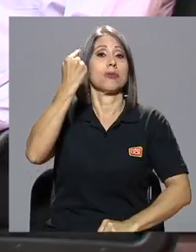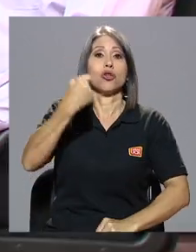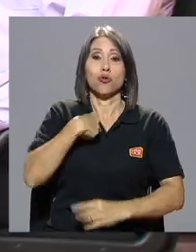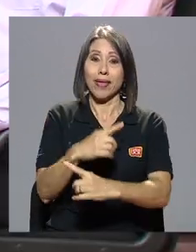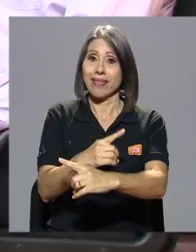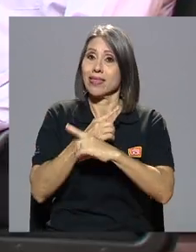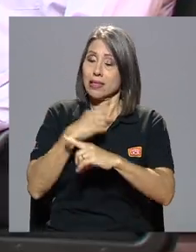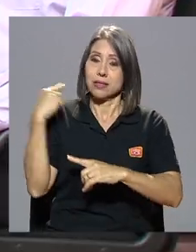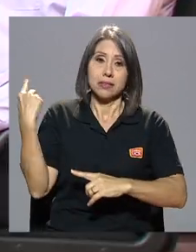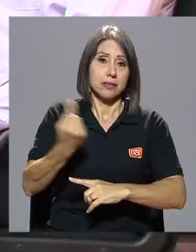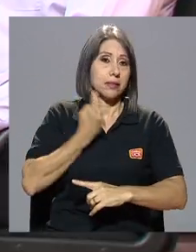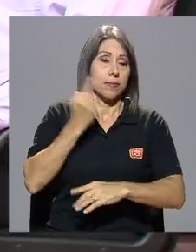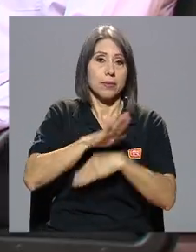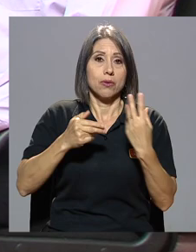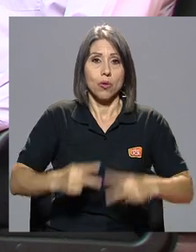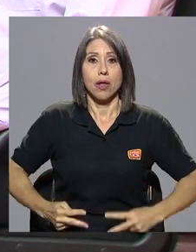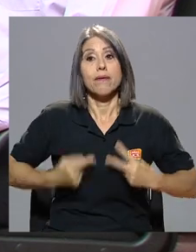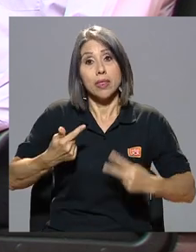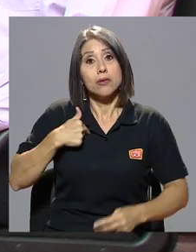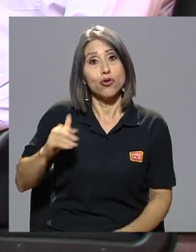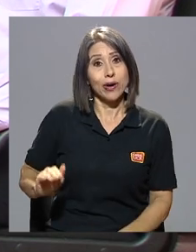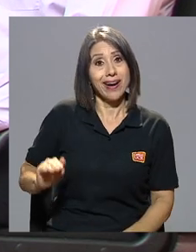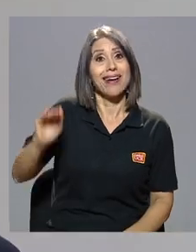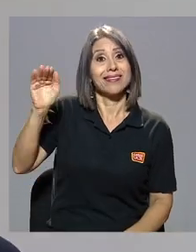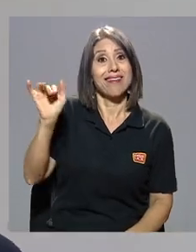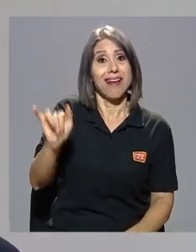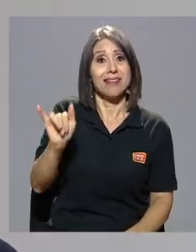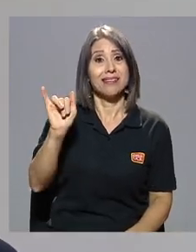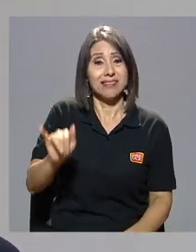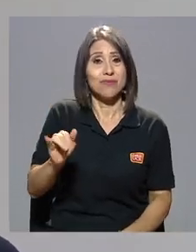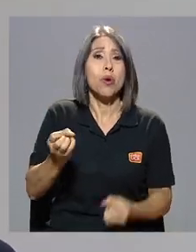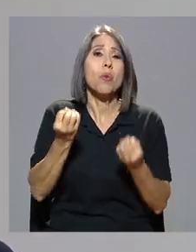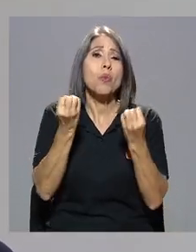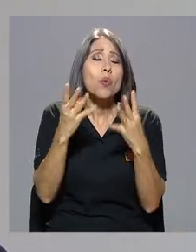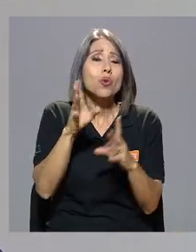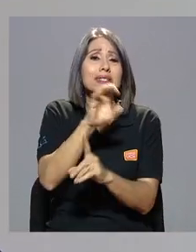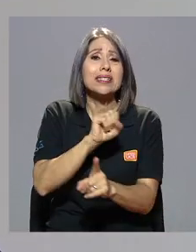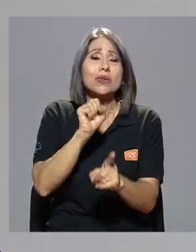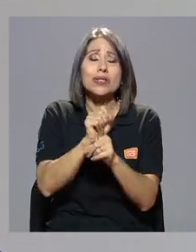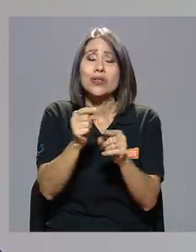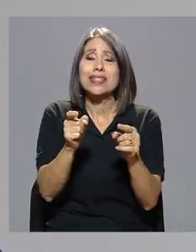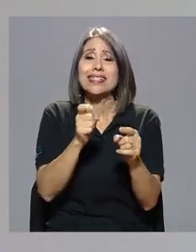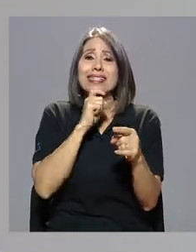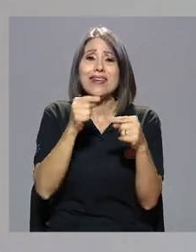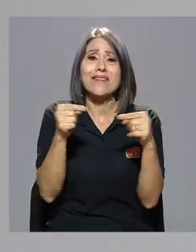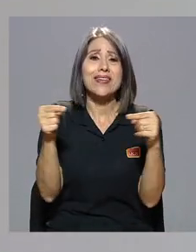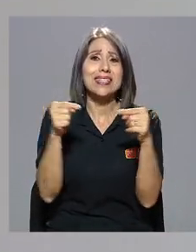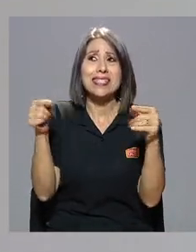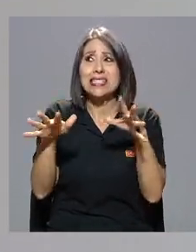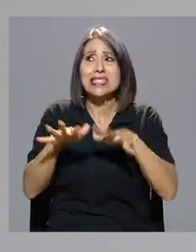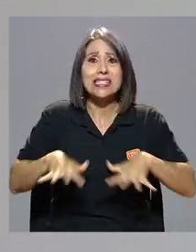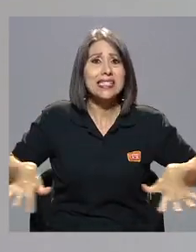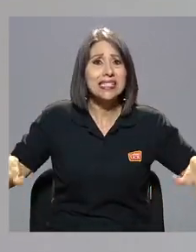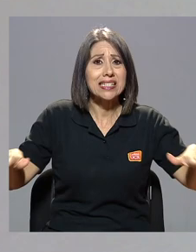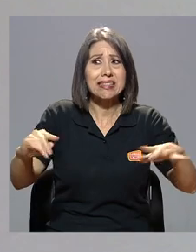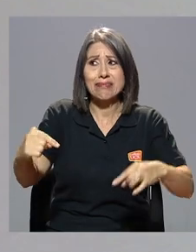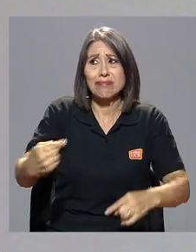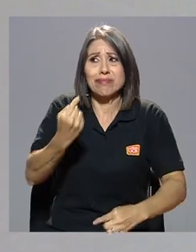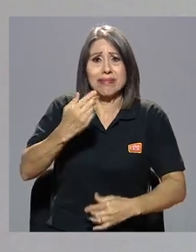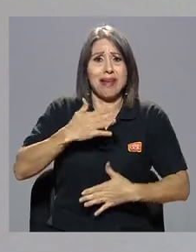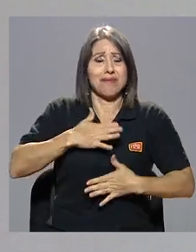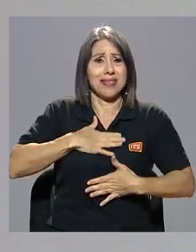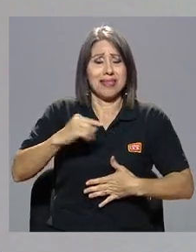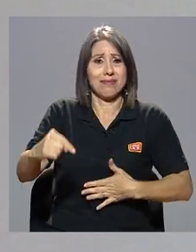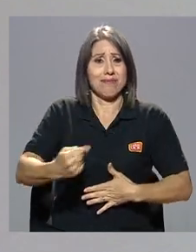Y yo me defendí toda mi vida y tuve que crecer así en medio de una gran adversidad. Un medio que era muy hostil